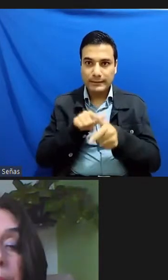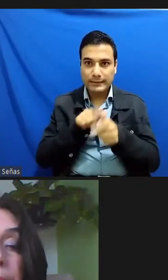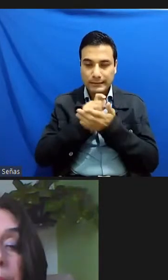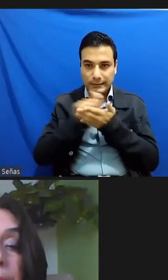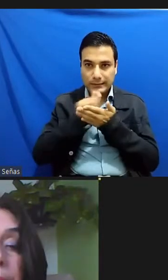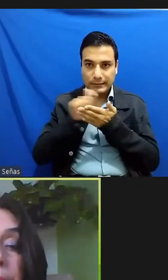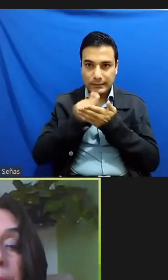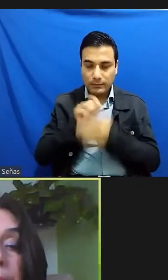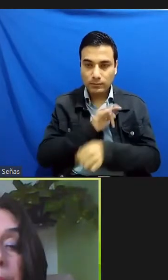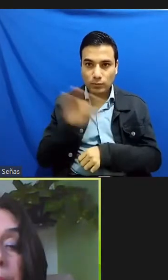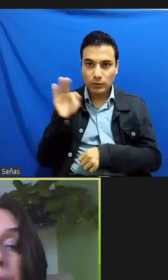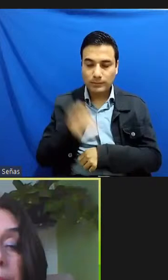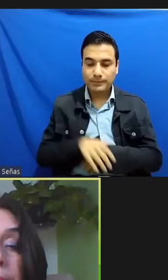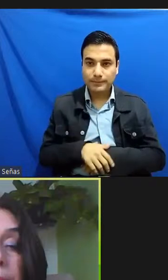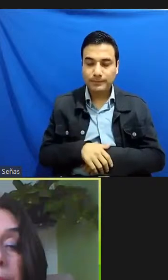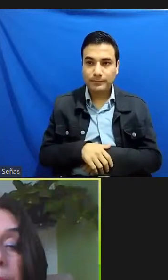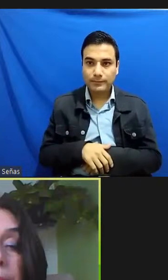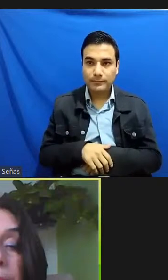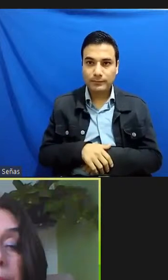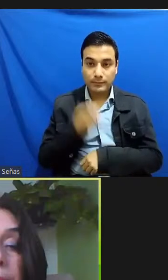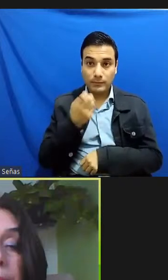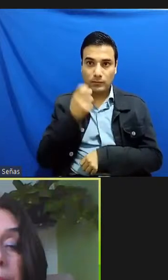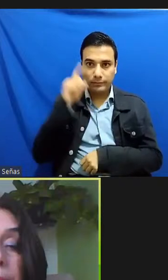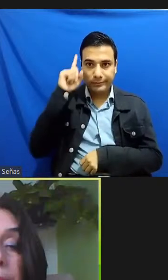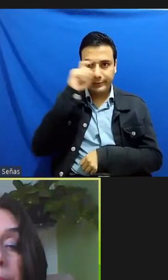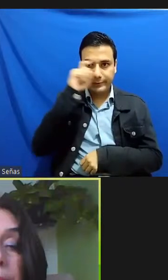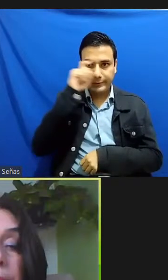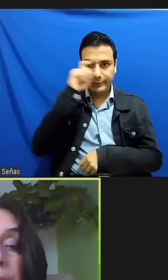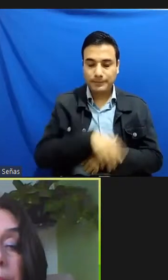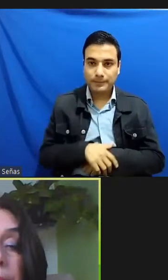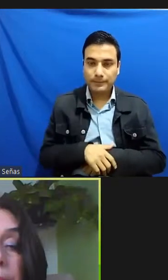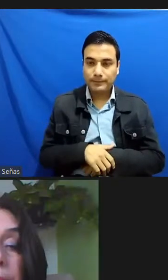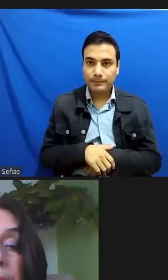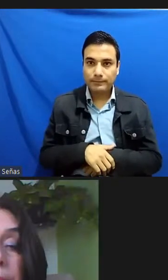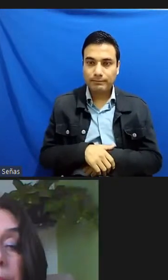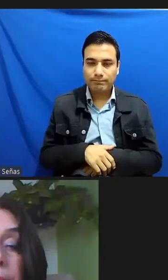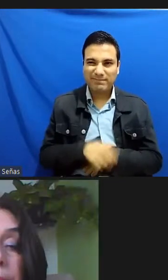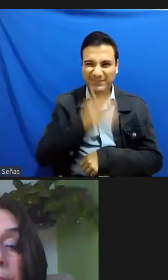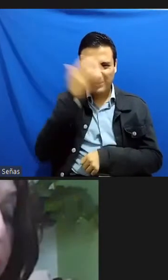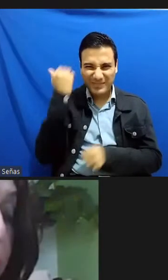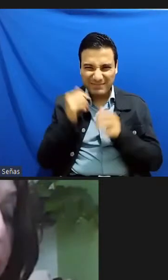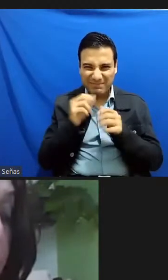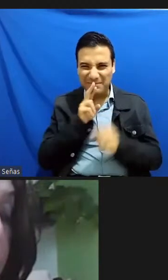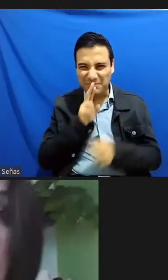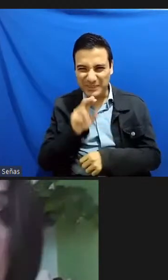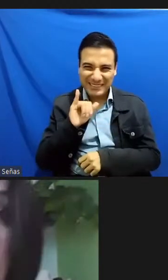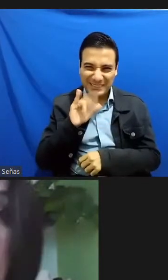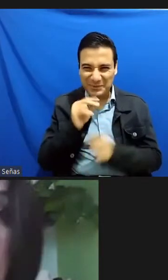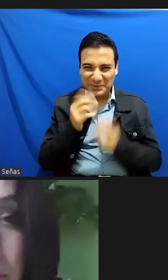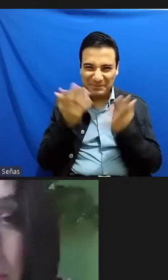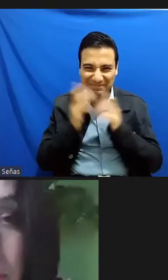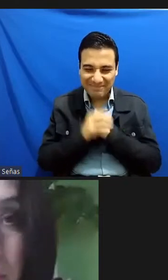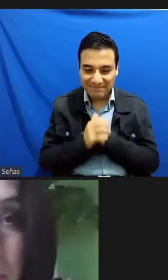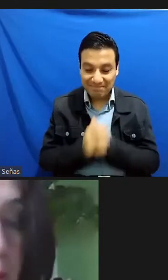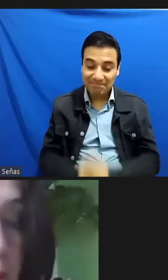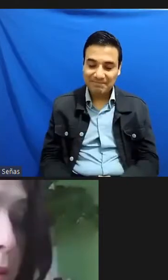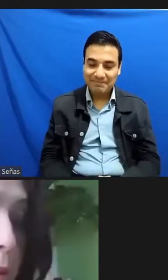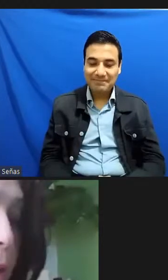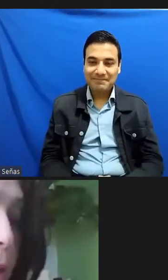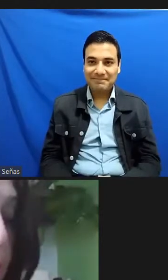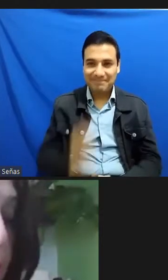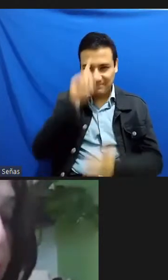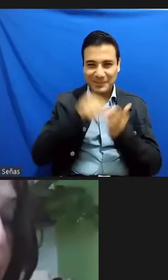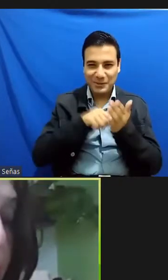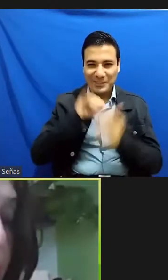un esto a veces algo bastante complejo ¿no? no sé no sé si le contesté la pregunta ok bueno sí yo creo que